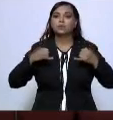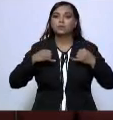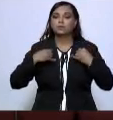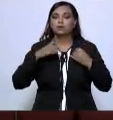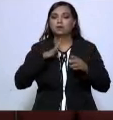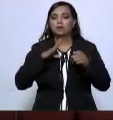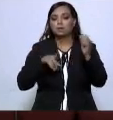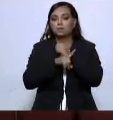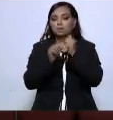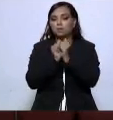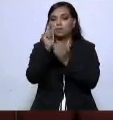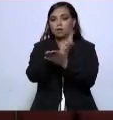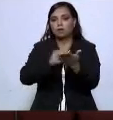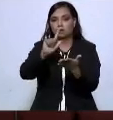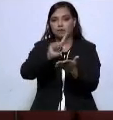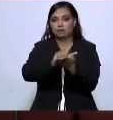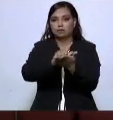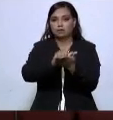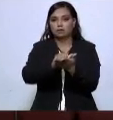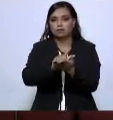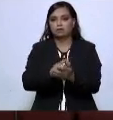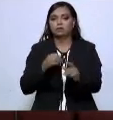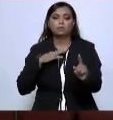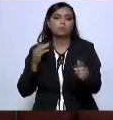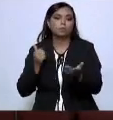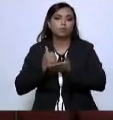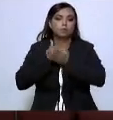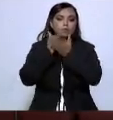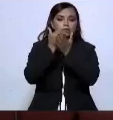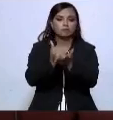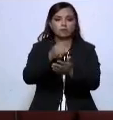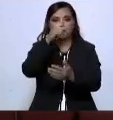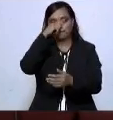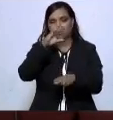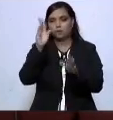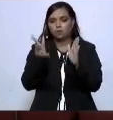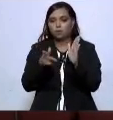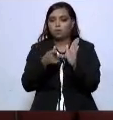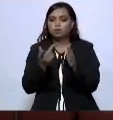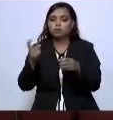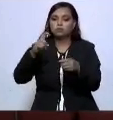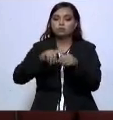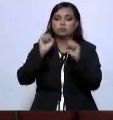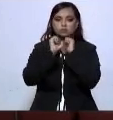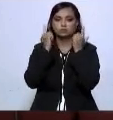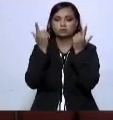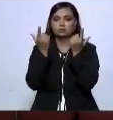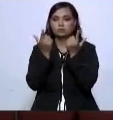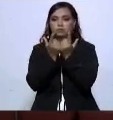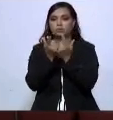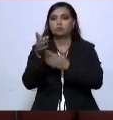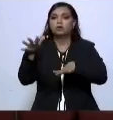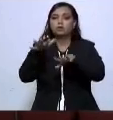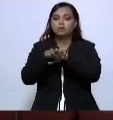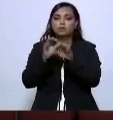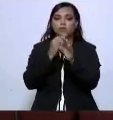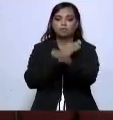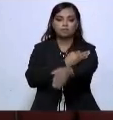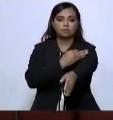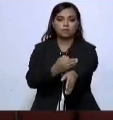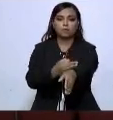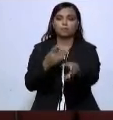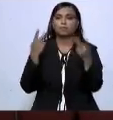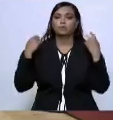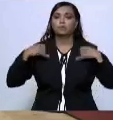conflicto con la ley a fin de contribuir en la reinserción social y reintegración familiar de los